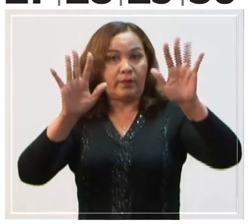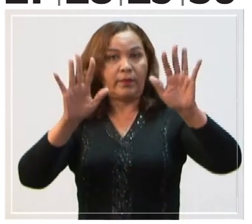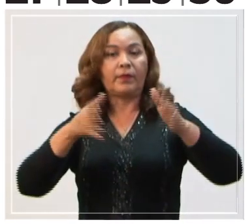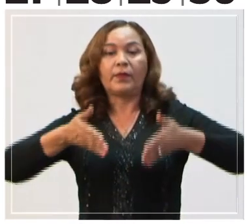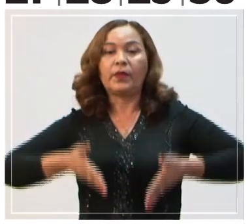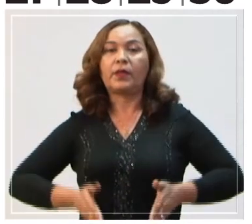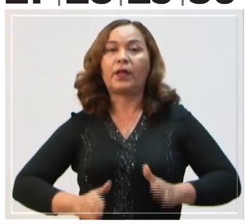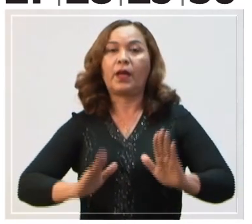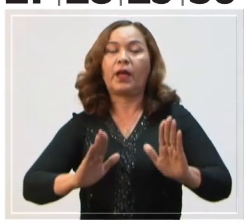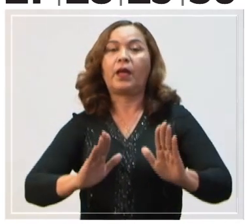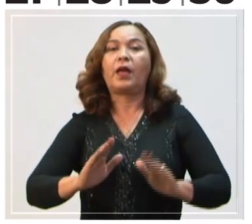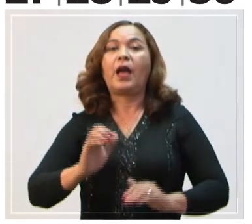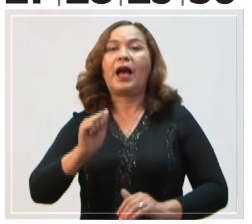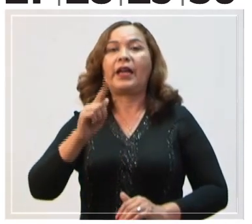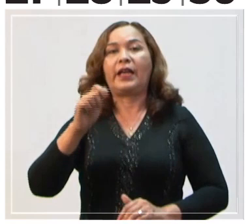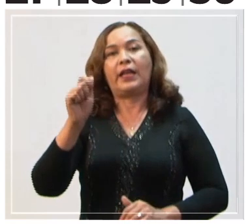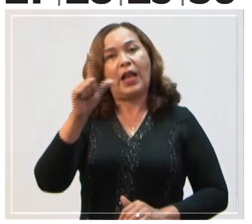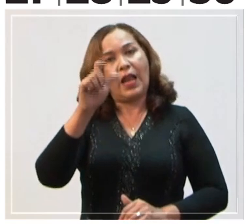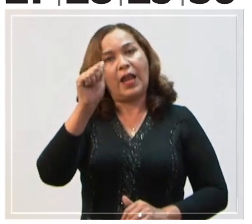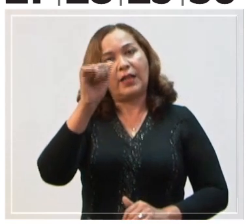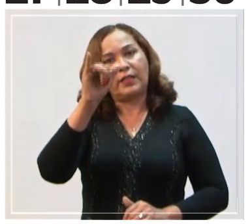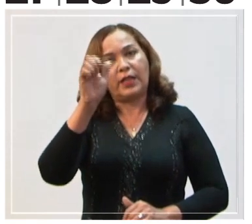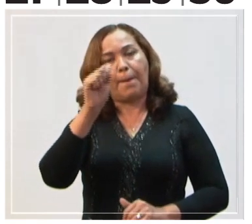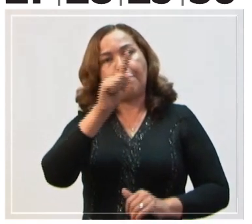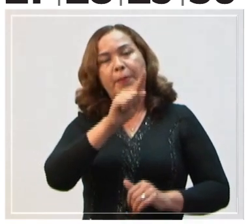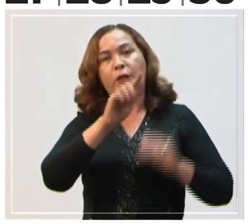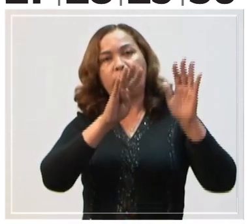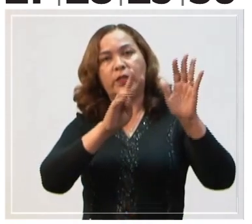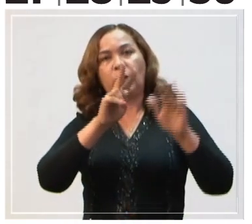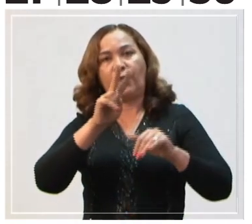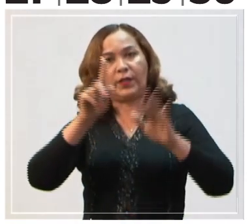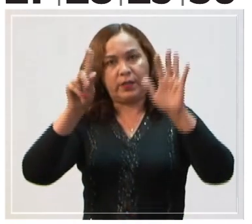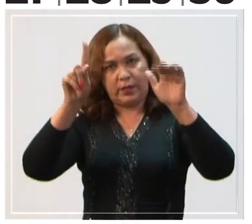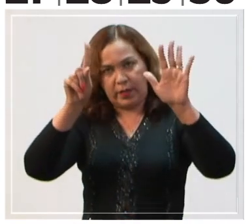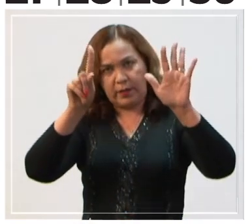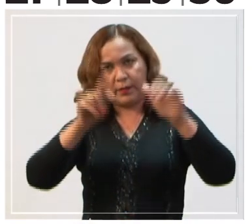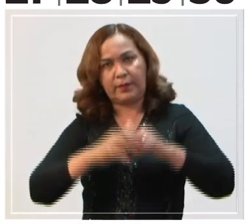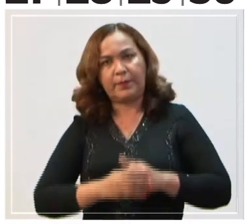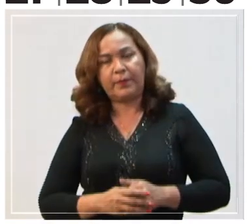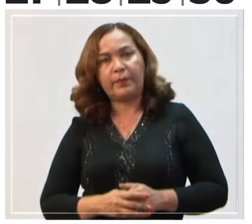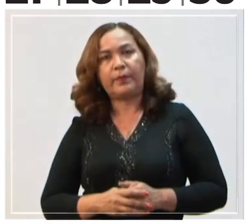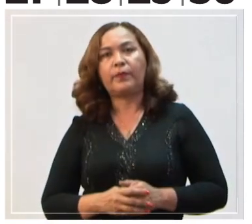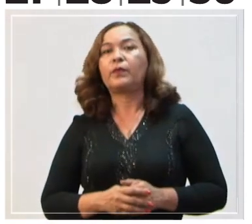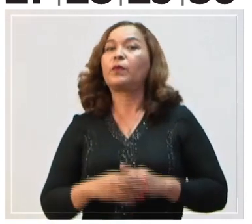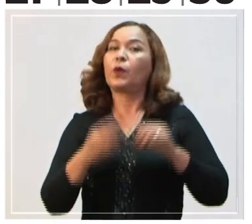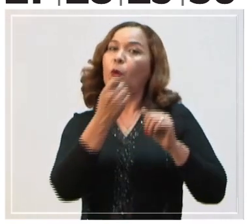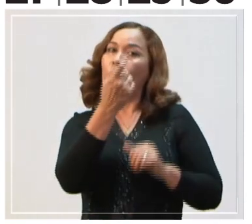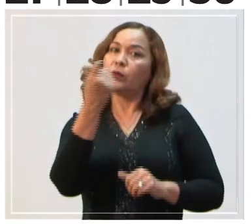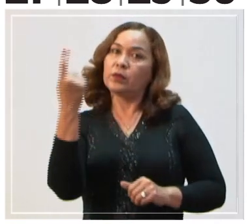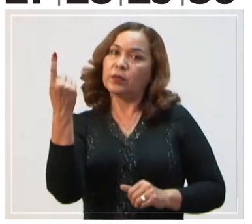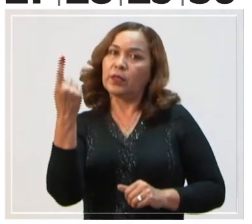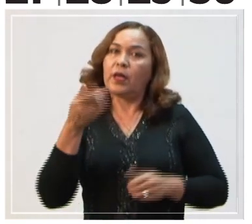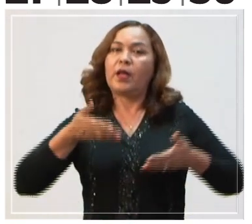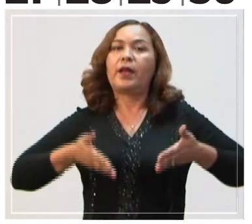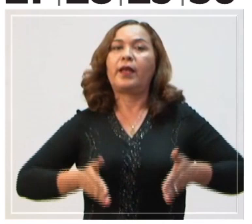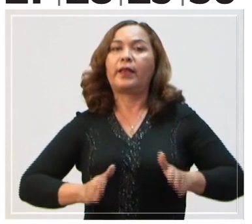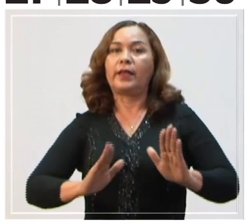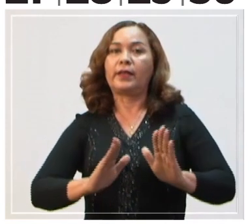10. Natalicio de Argelia Laya, 1926. Día 11.